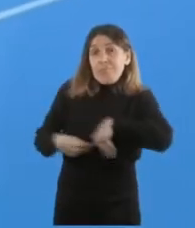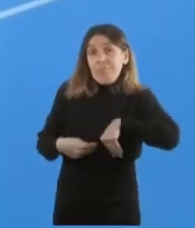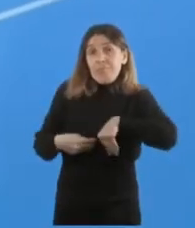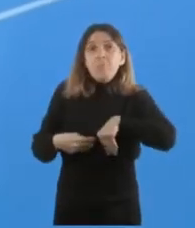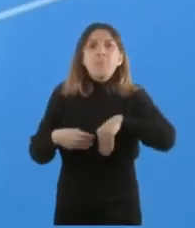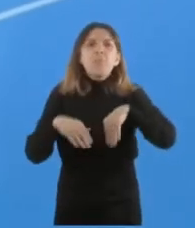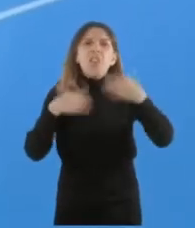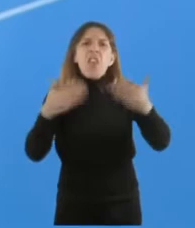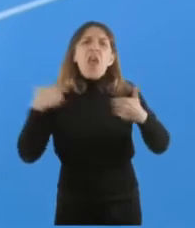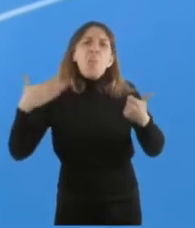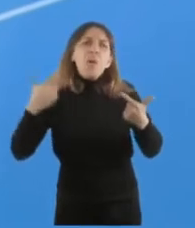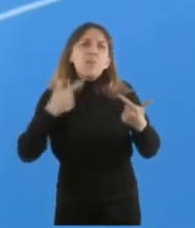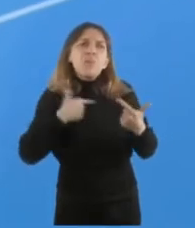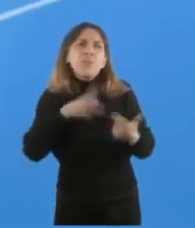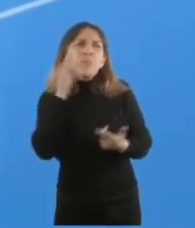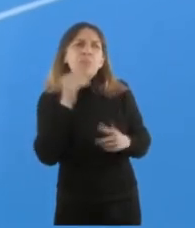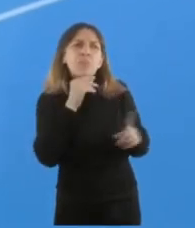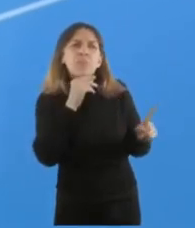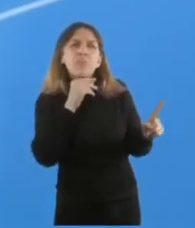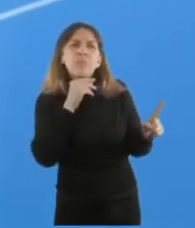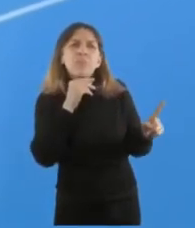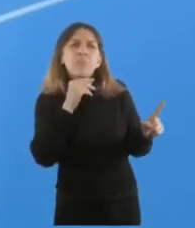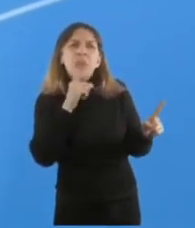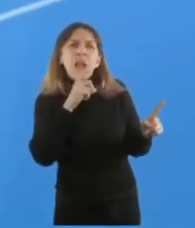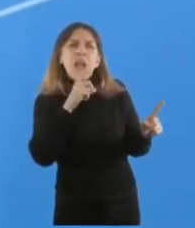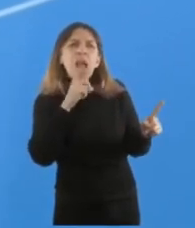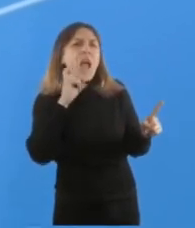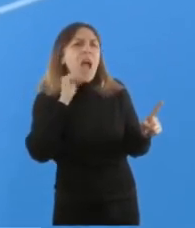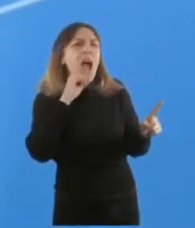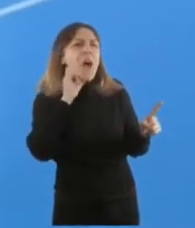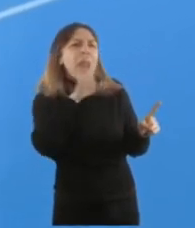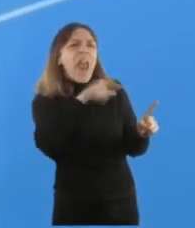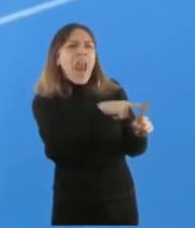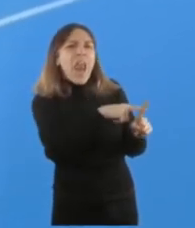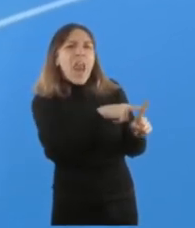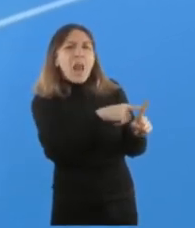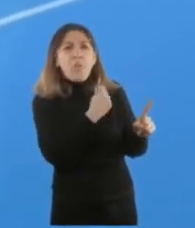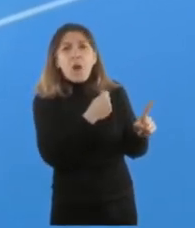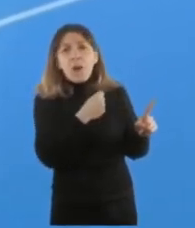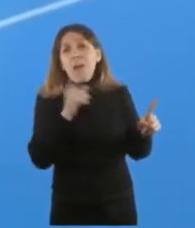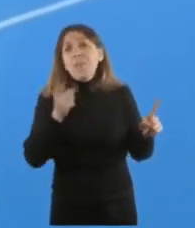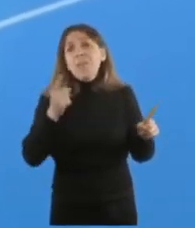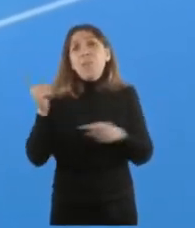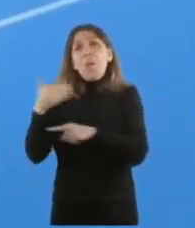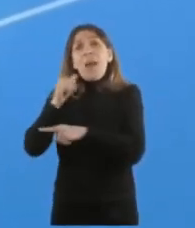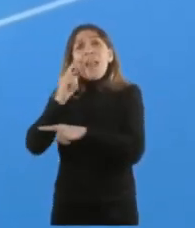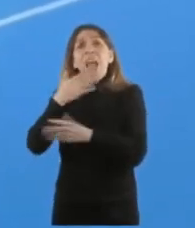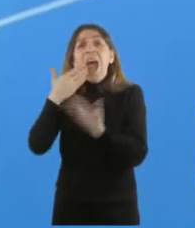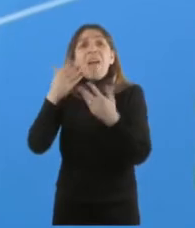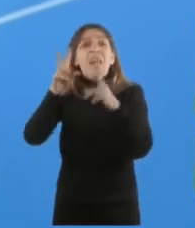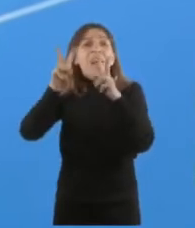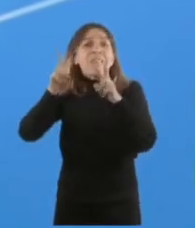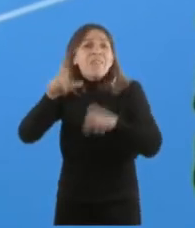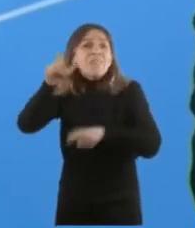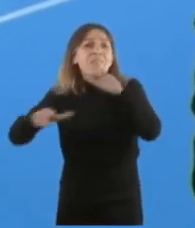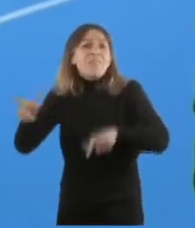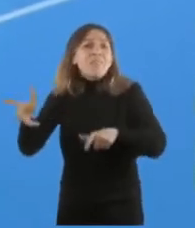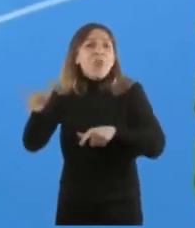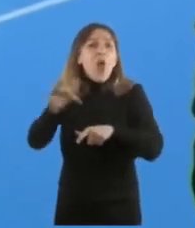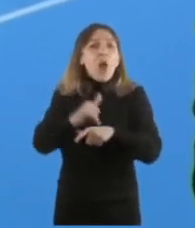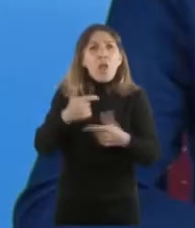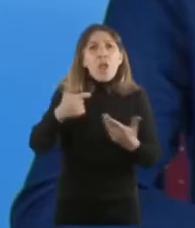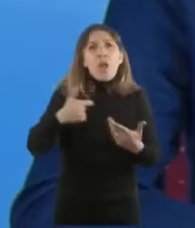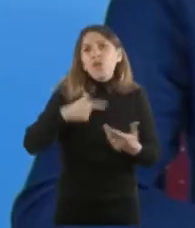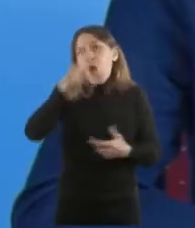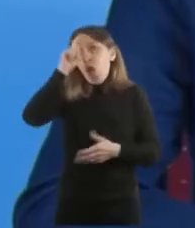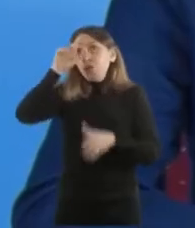porque Marisa lo ponía en los ejemplos de la vida cotidiana, me quisieron desmantelar